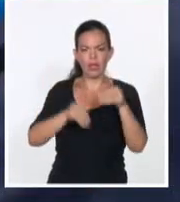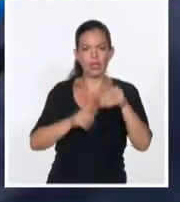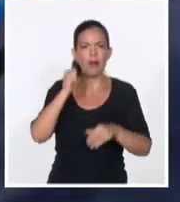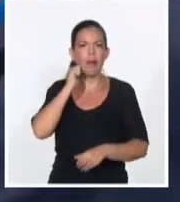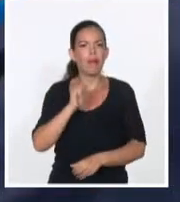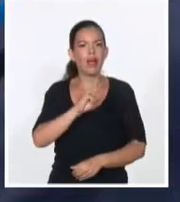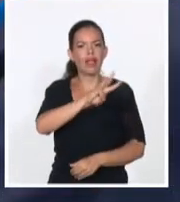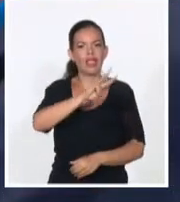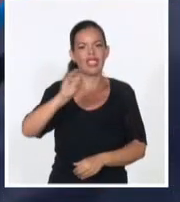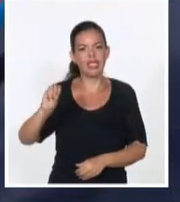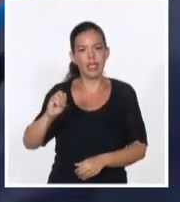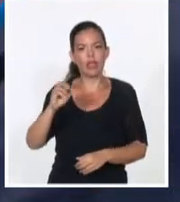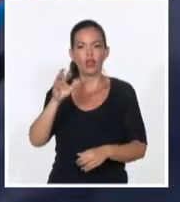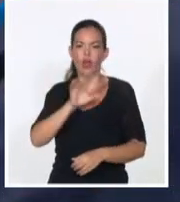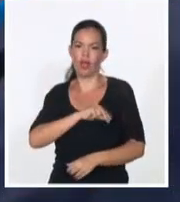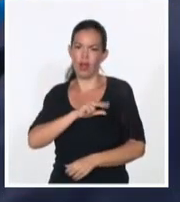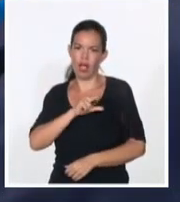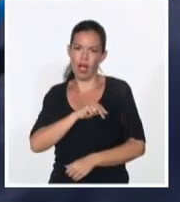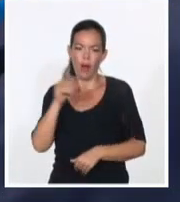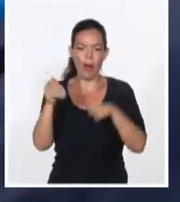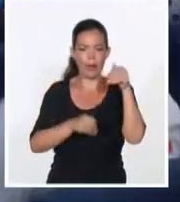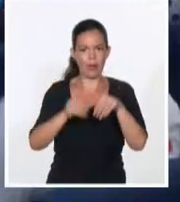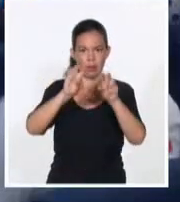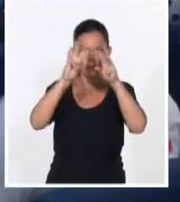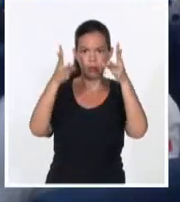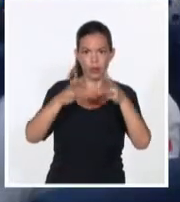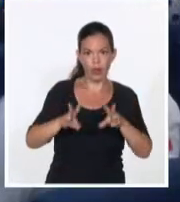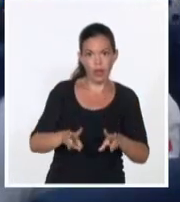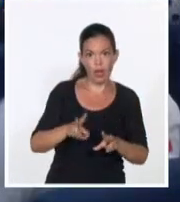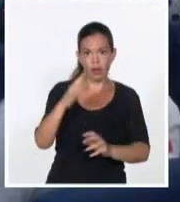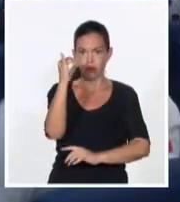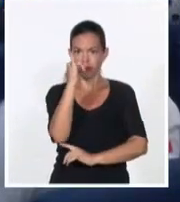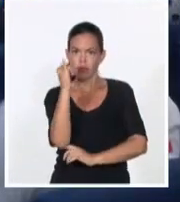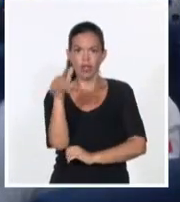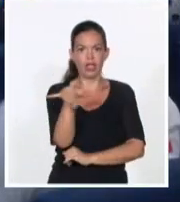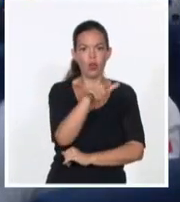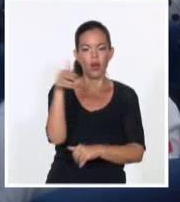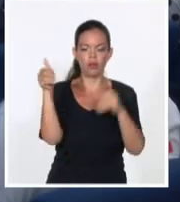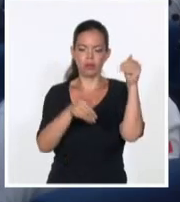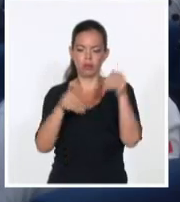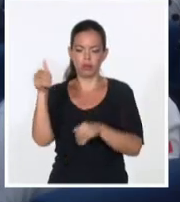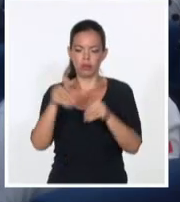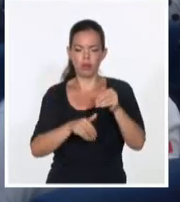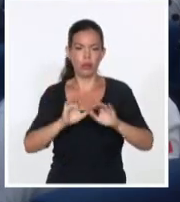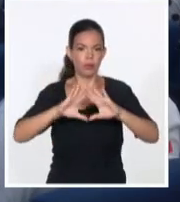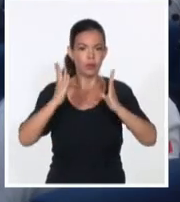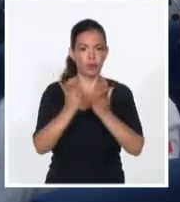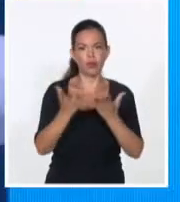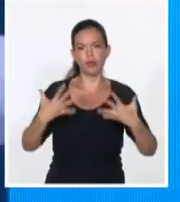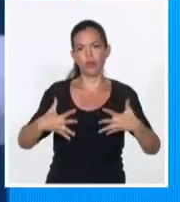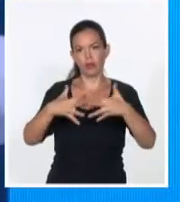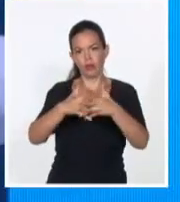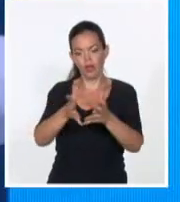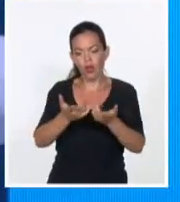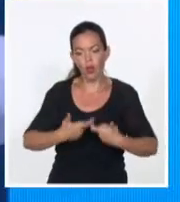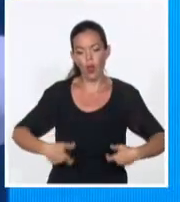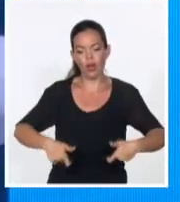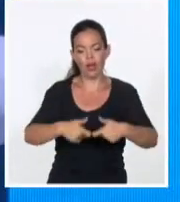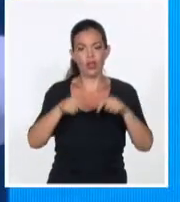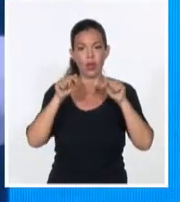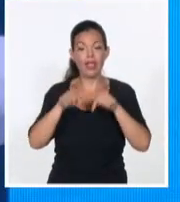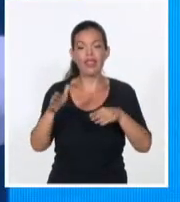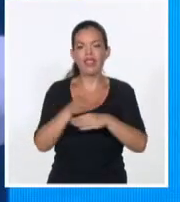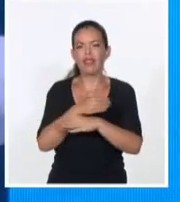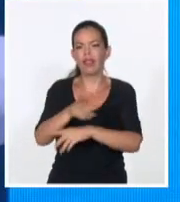de una treintena de países de manera virtual y presencial. Auspiciado por el Centro de Estudios sobre la Juventud, el Congreso compone la celebración de